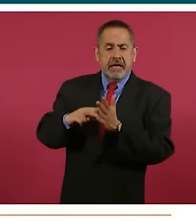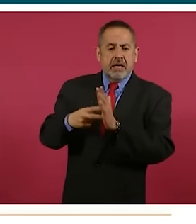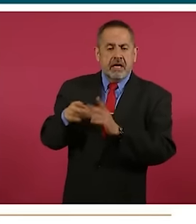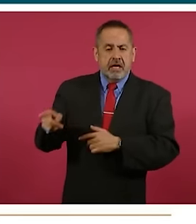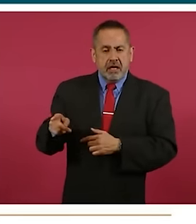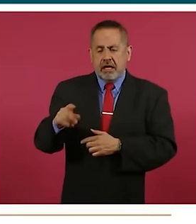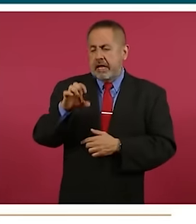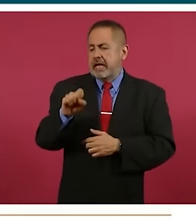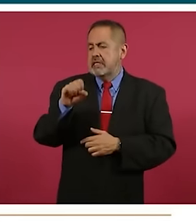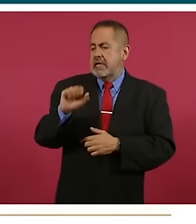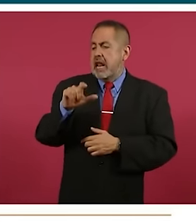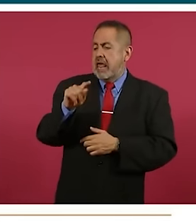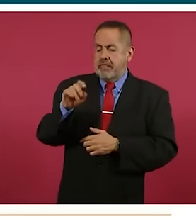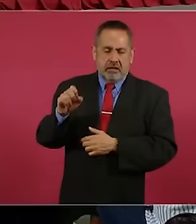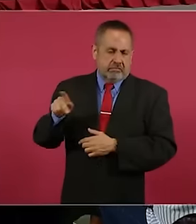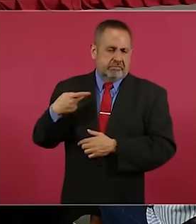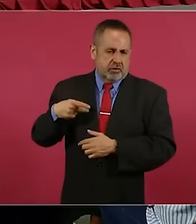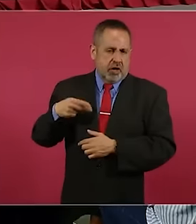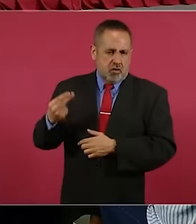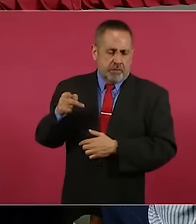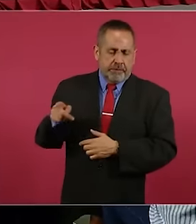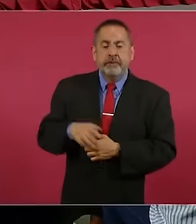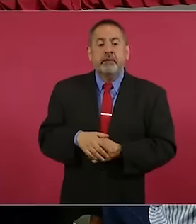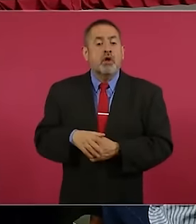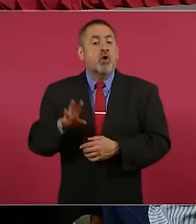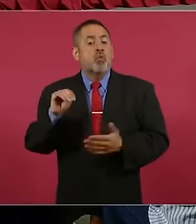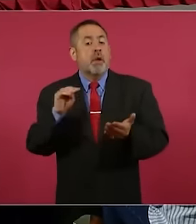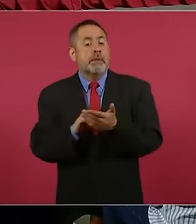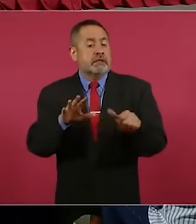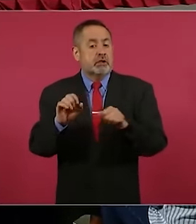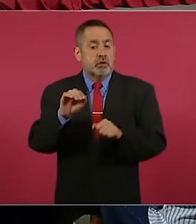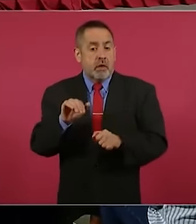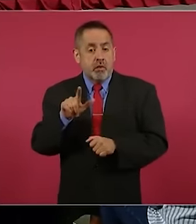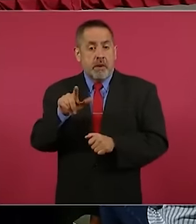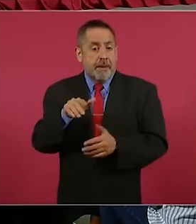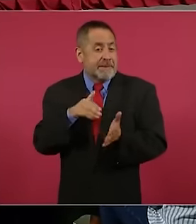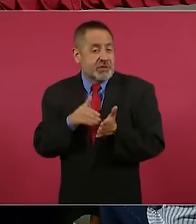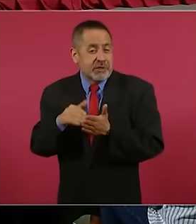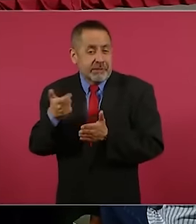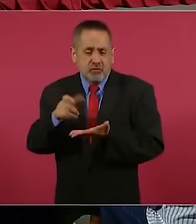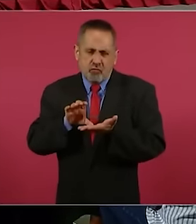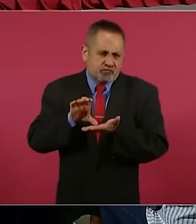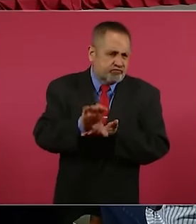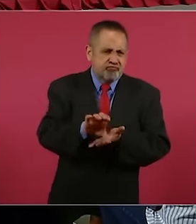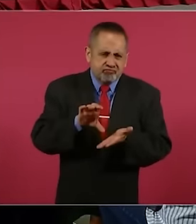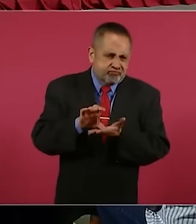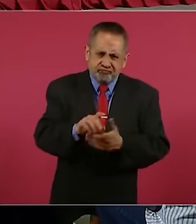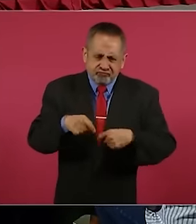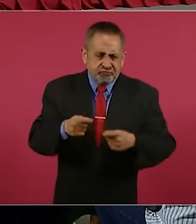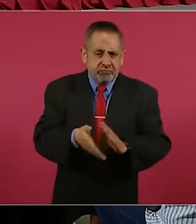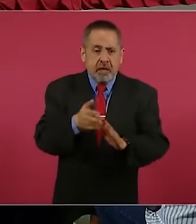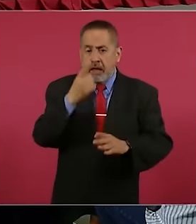Cédric Escalante. Se invierten 9 mil 659 millones de pesos y los objetivos son